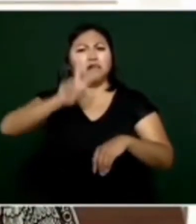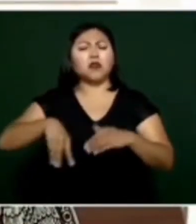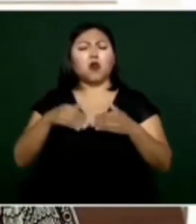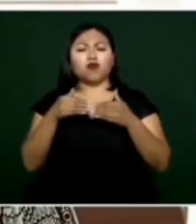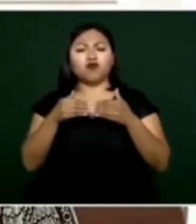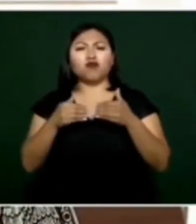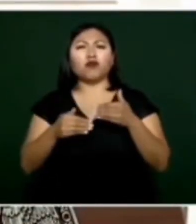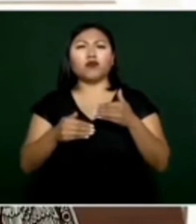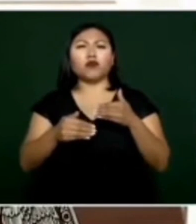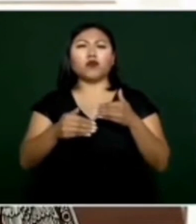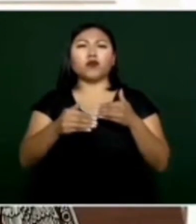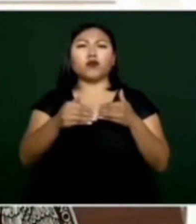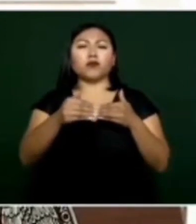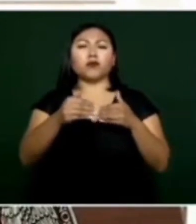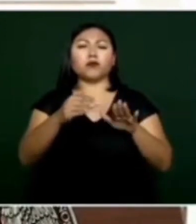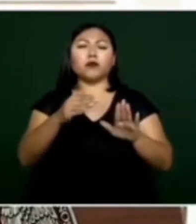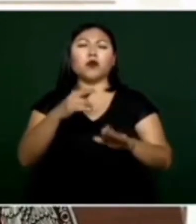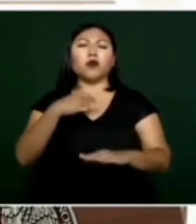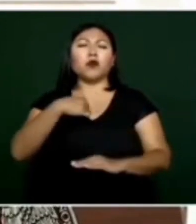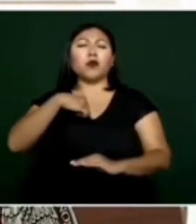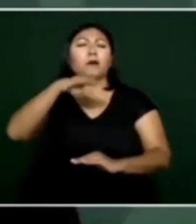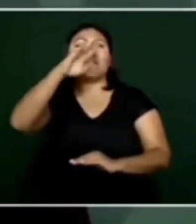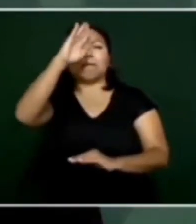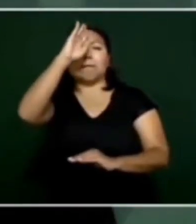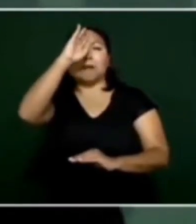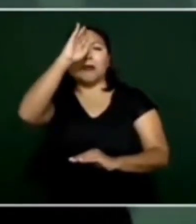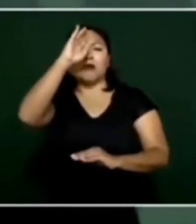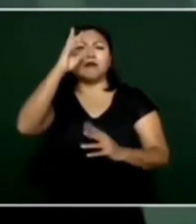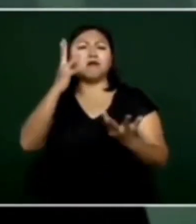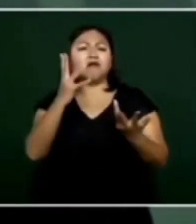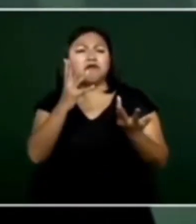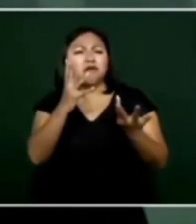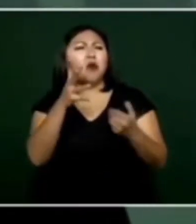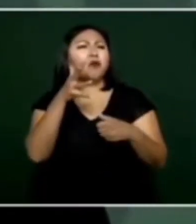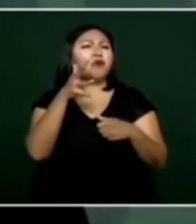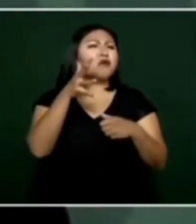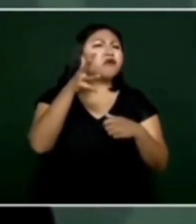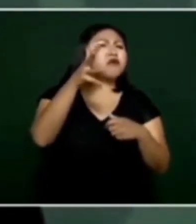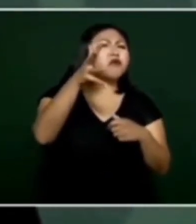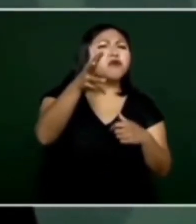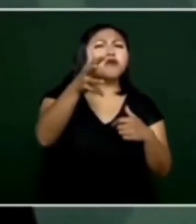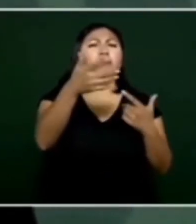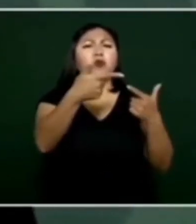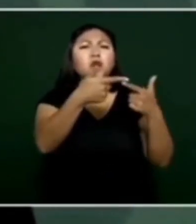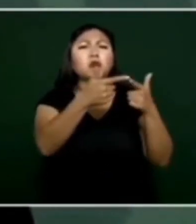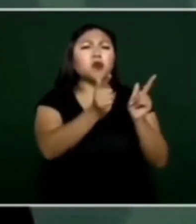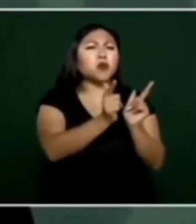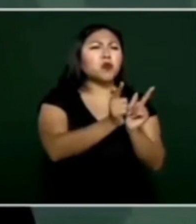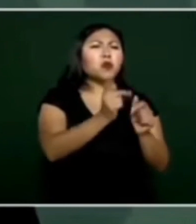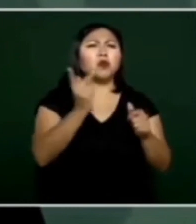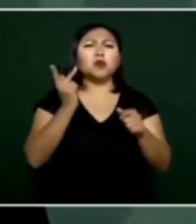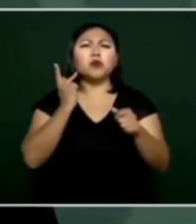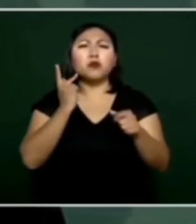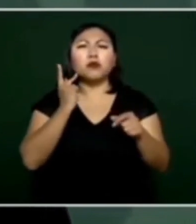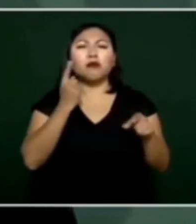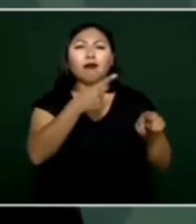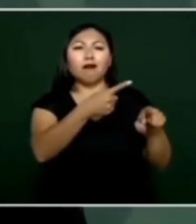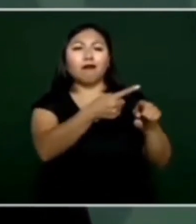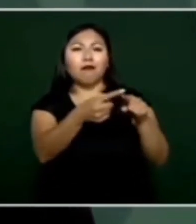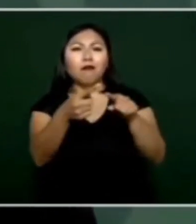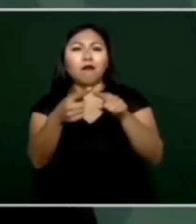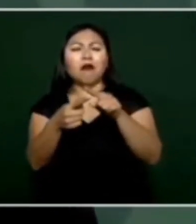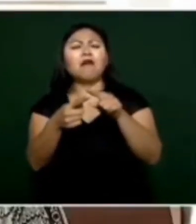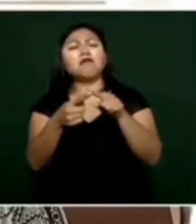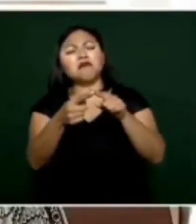todo va a salir muy bien en todos los partidos y hay que tenerle confianza